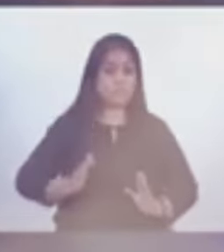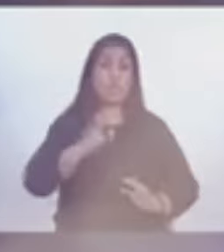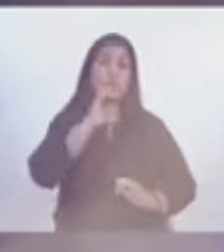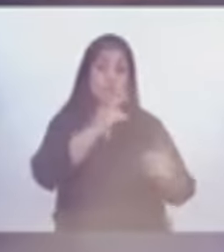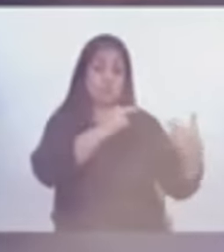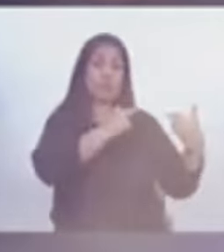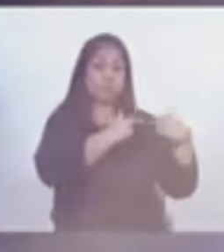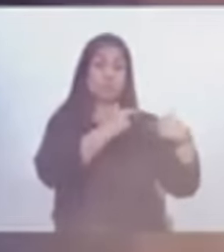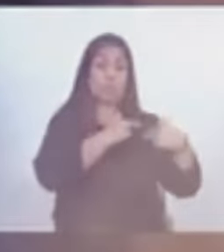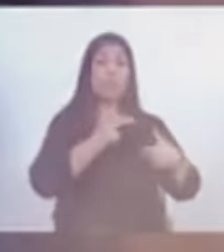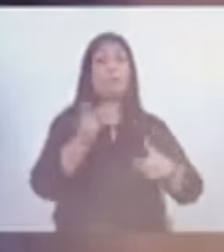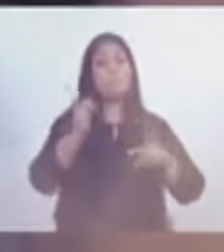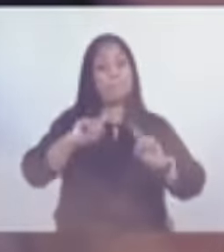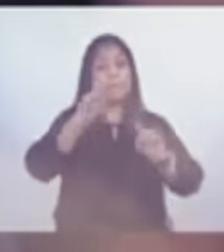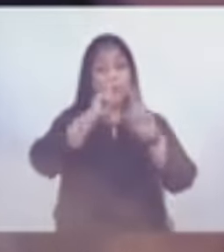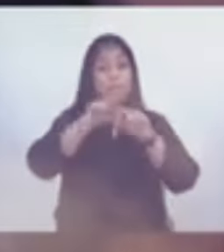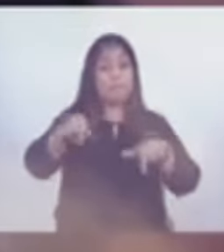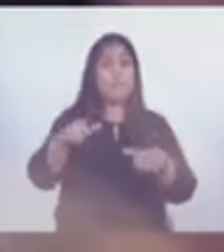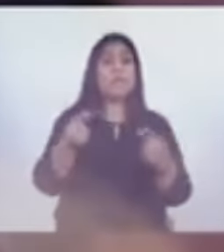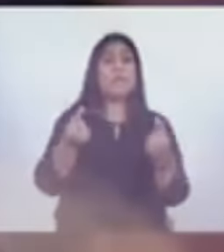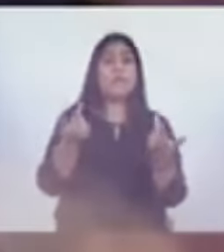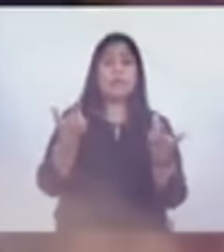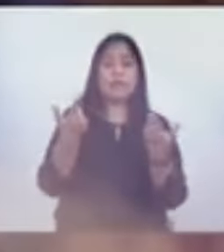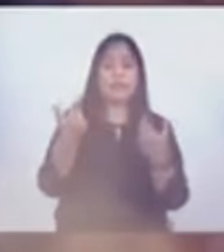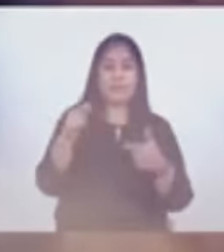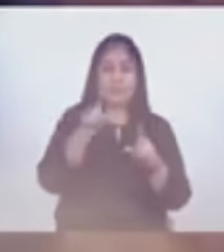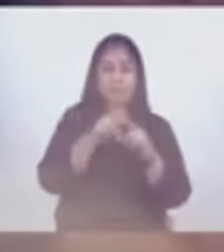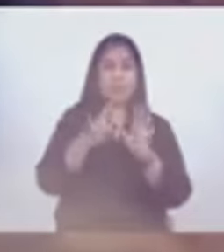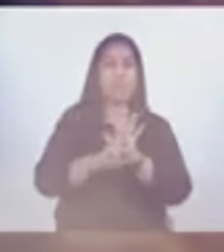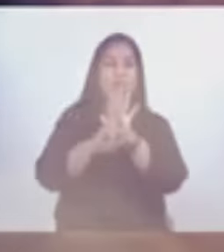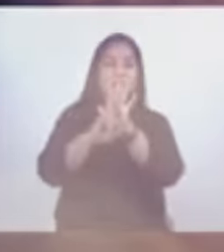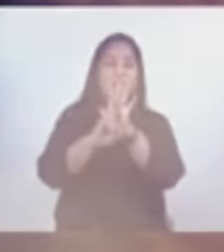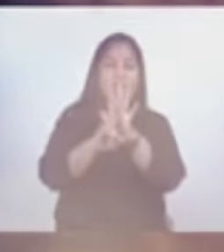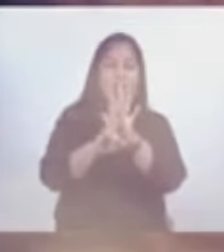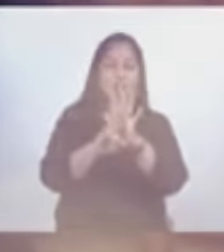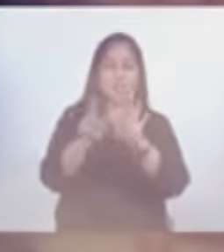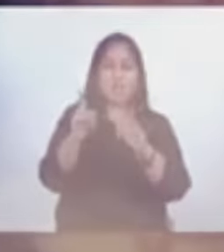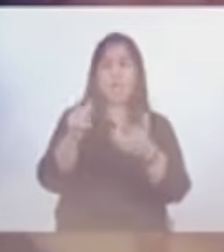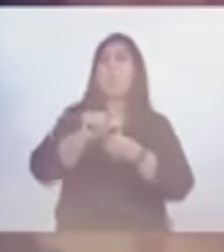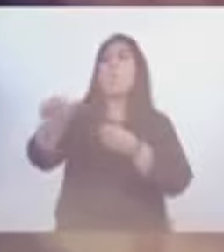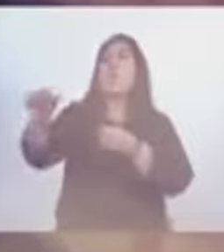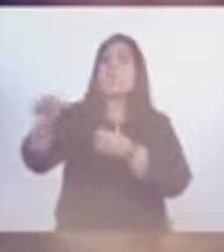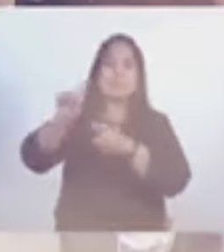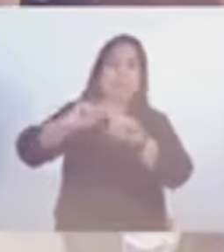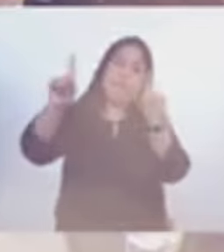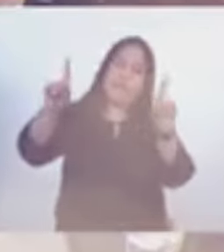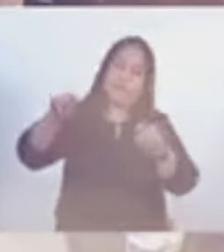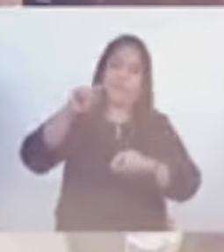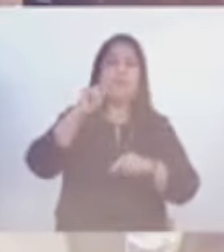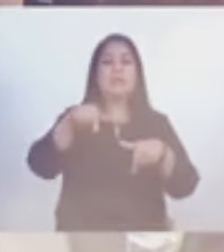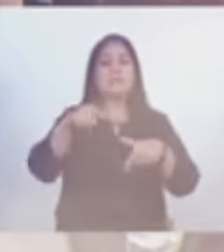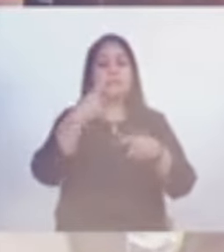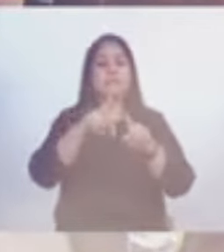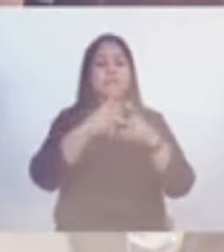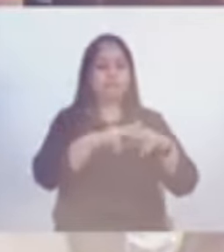responsable, pero no necesariamente qué es lo que está pasando en una representación en una aldea. Estos son los mecanismos que nos